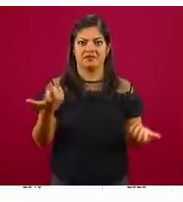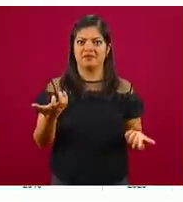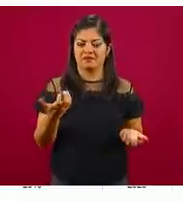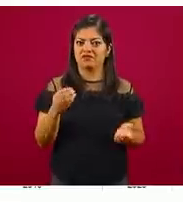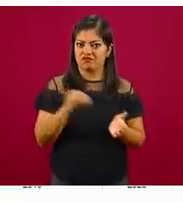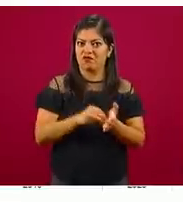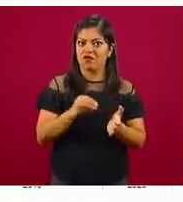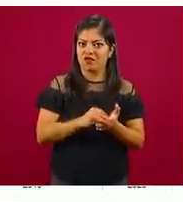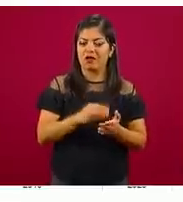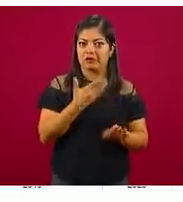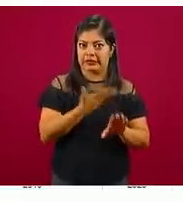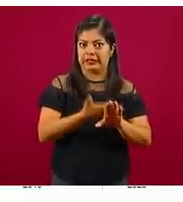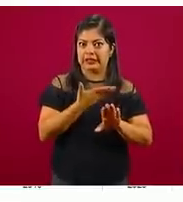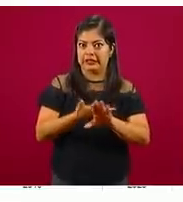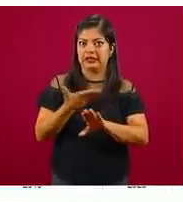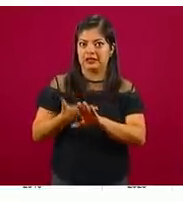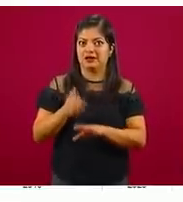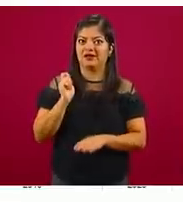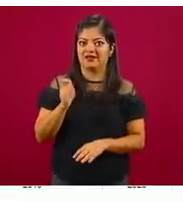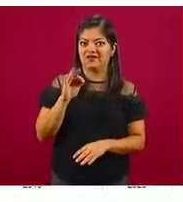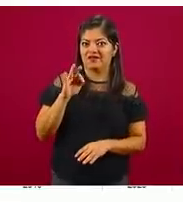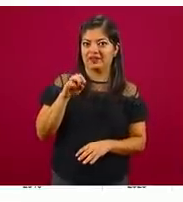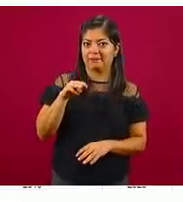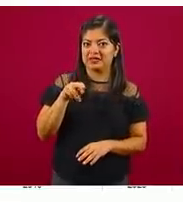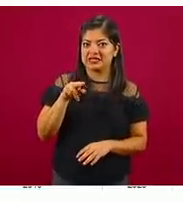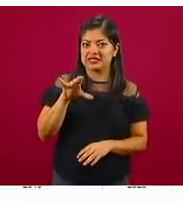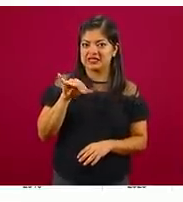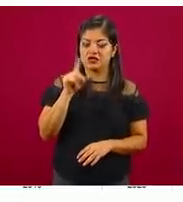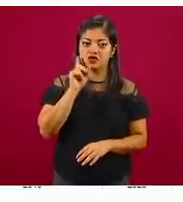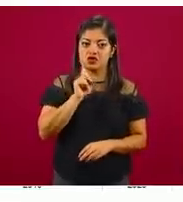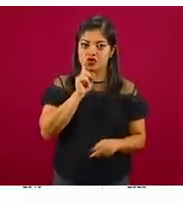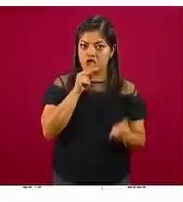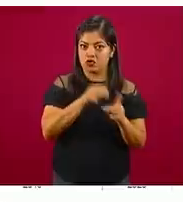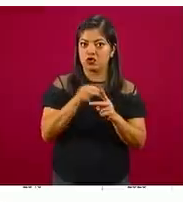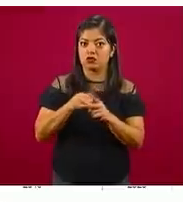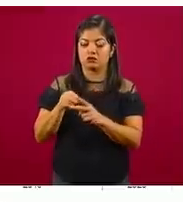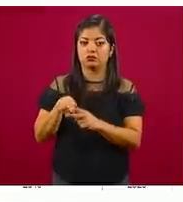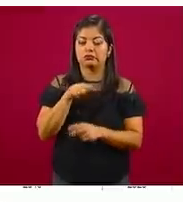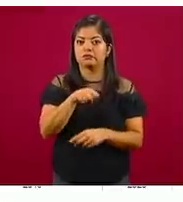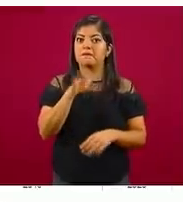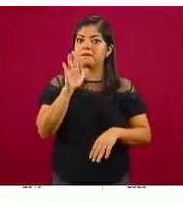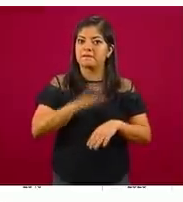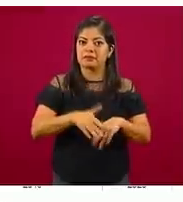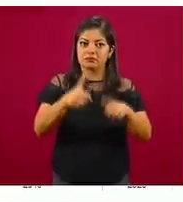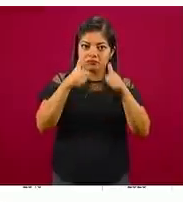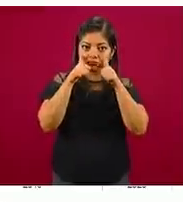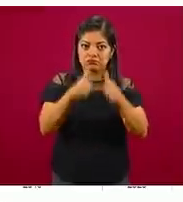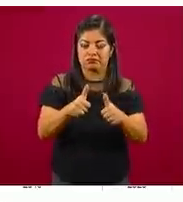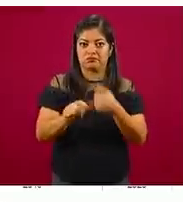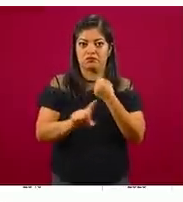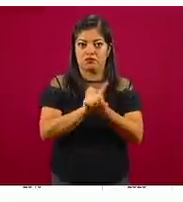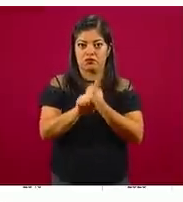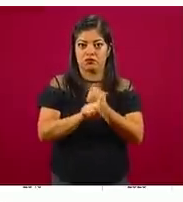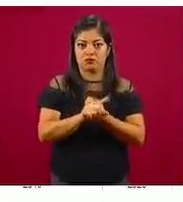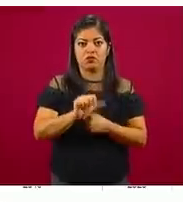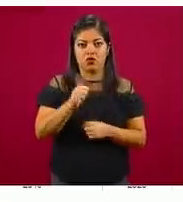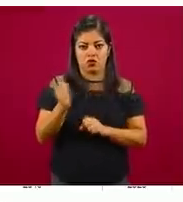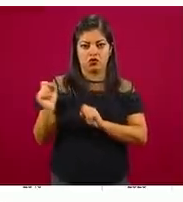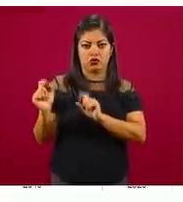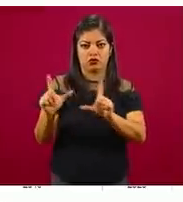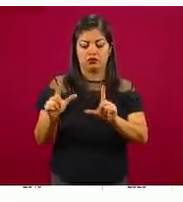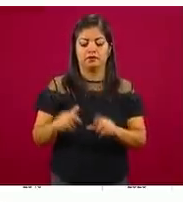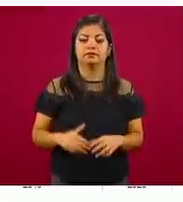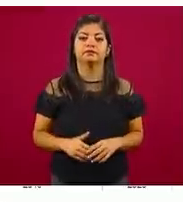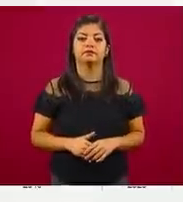tenemos con mayor énfasis la atención del problema. Adelante, por favor,